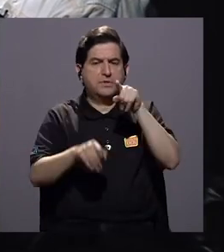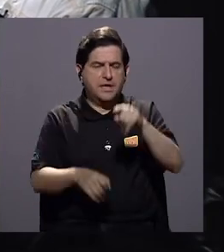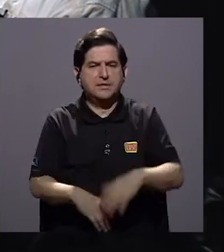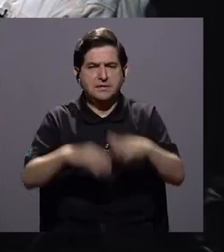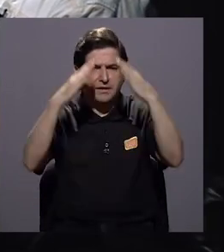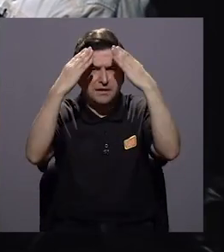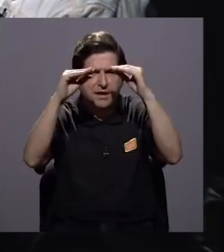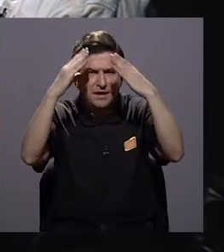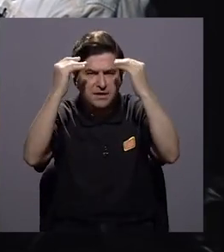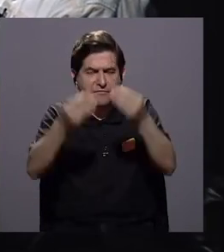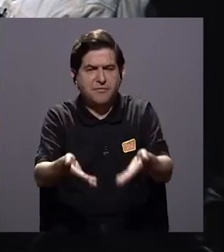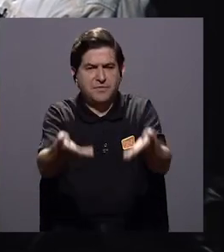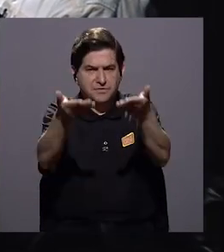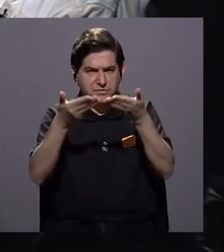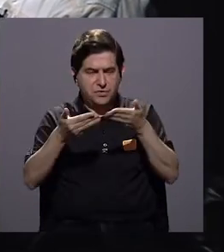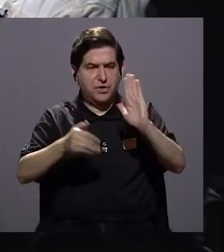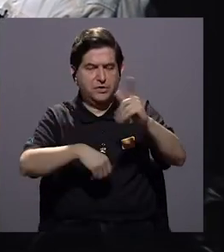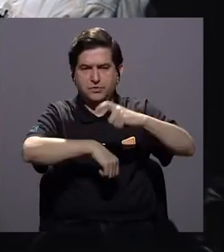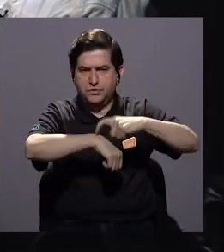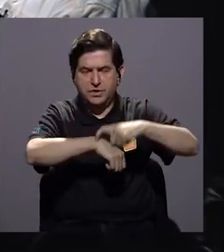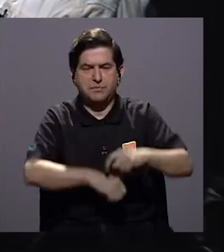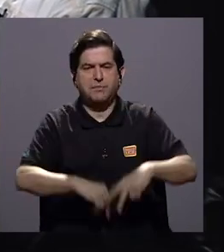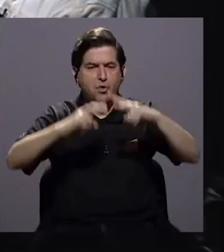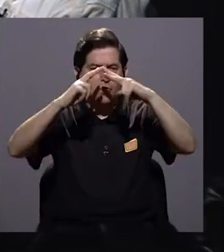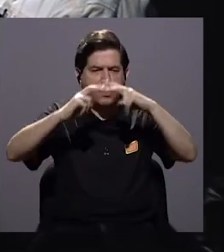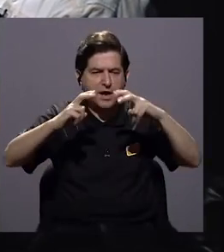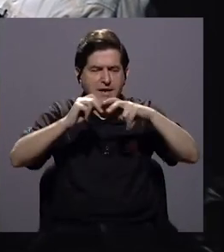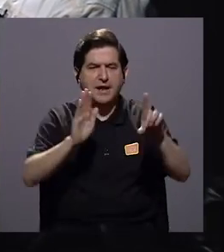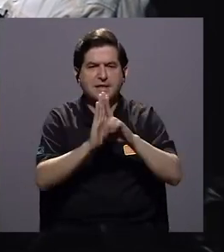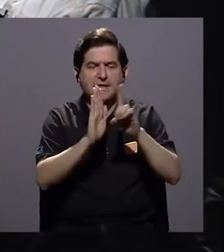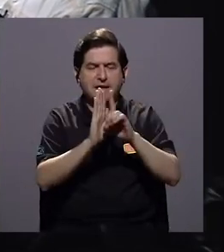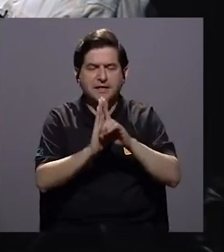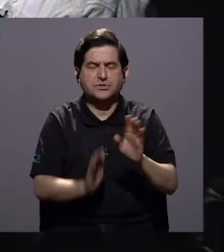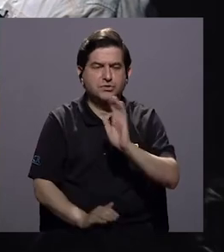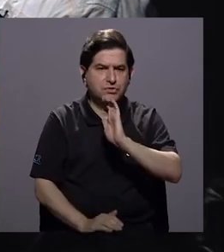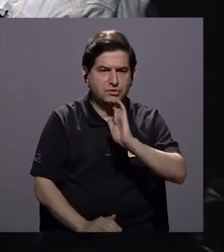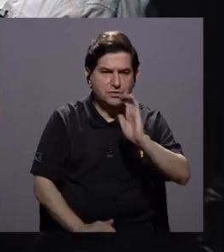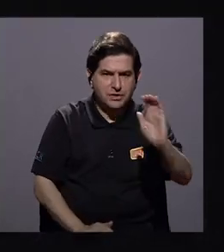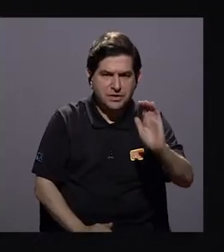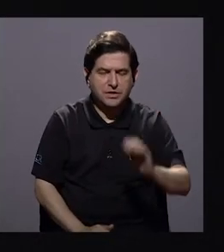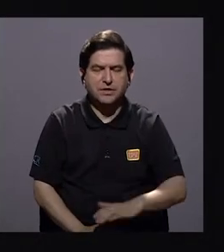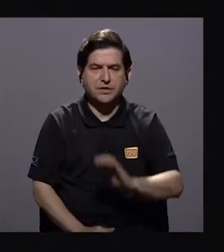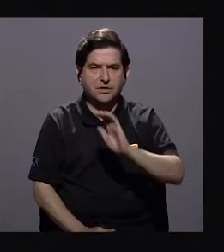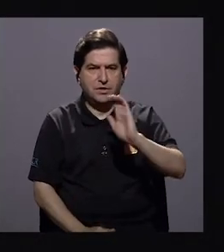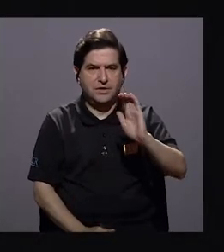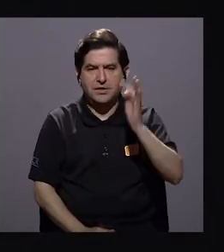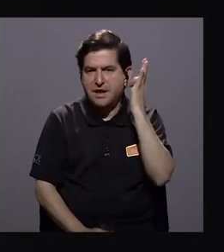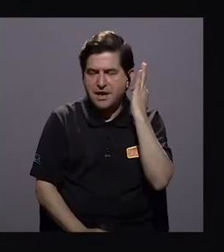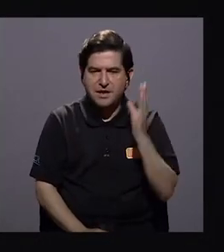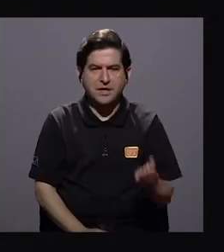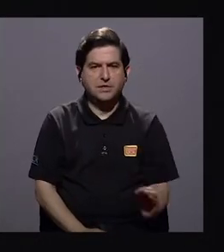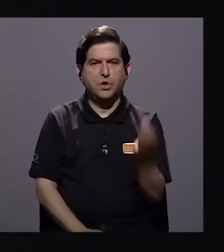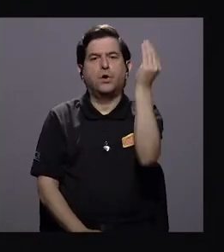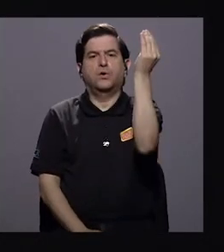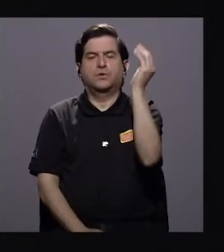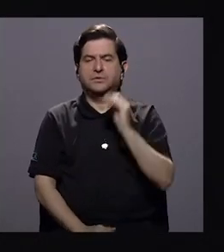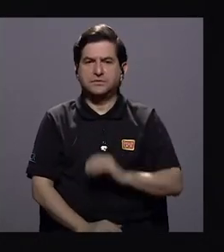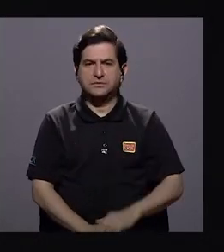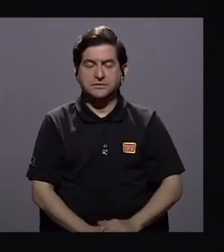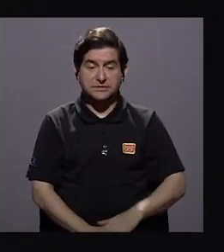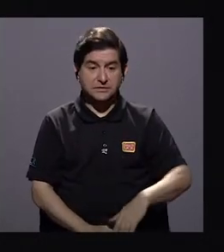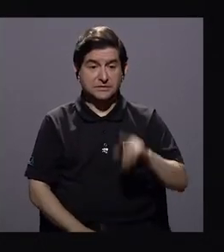matriz que usted nos facilitó en su momento. Dice que en el análisis de derechos de niñas y niñas, niños y adolescentes,